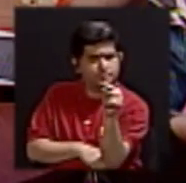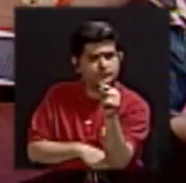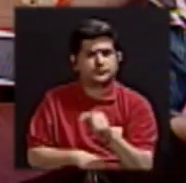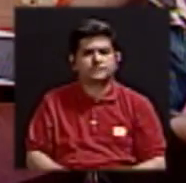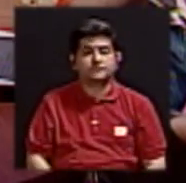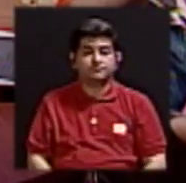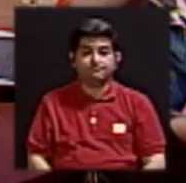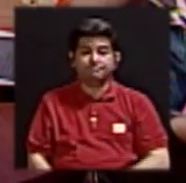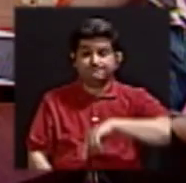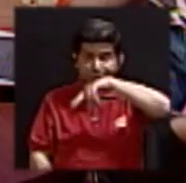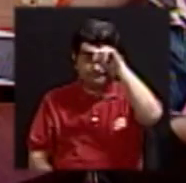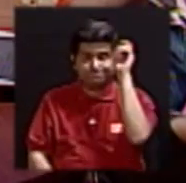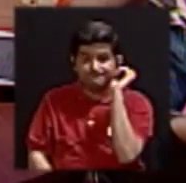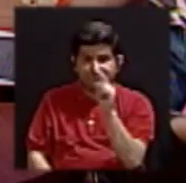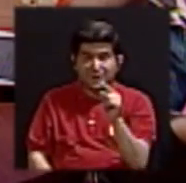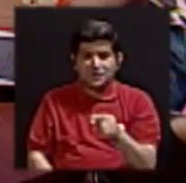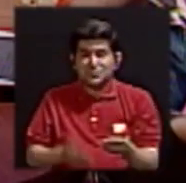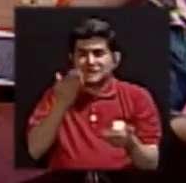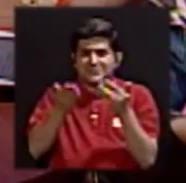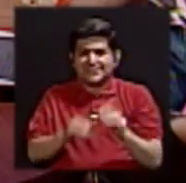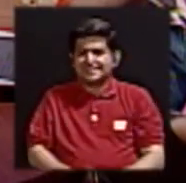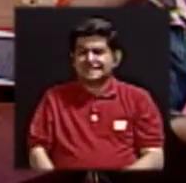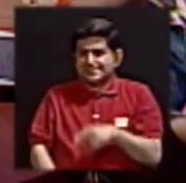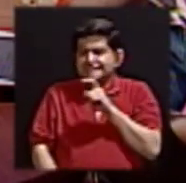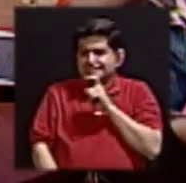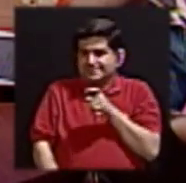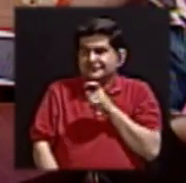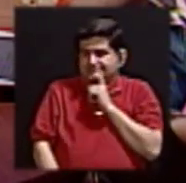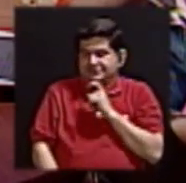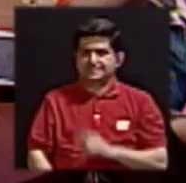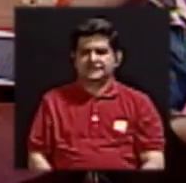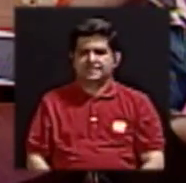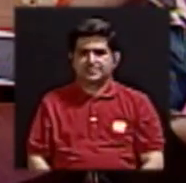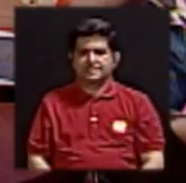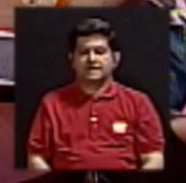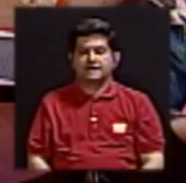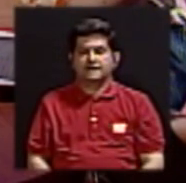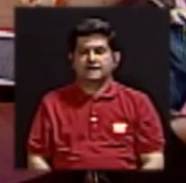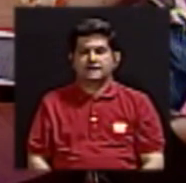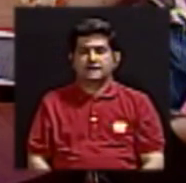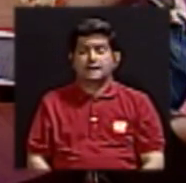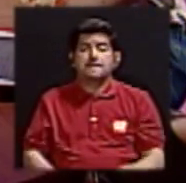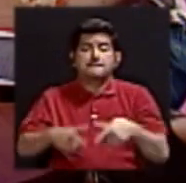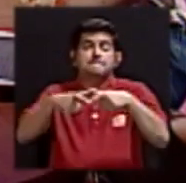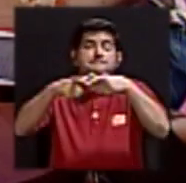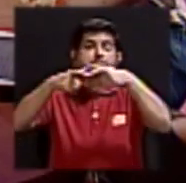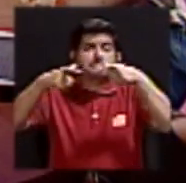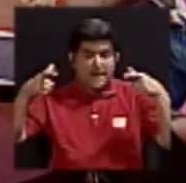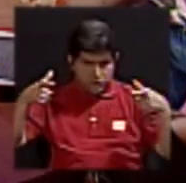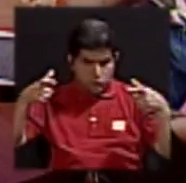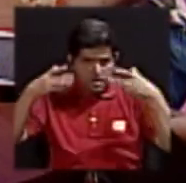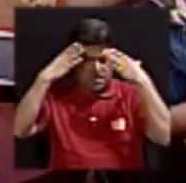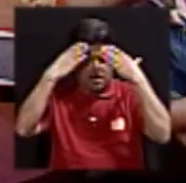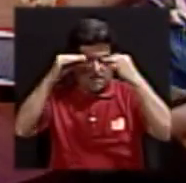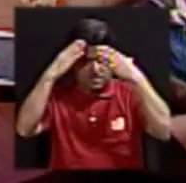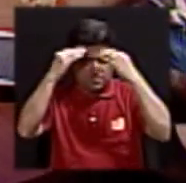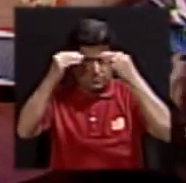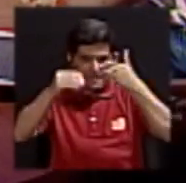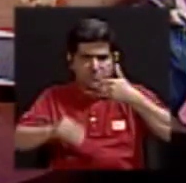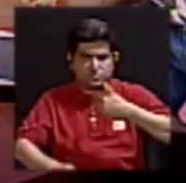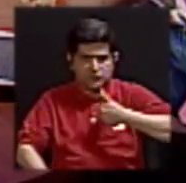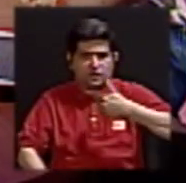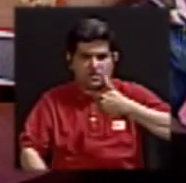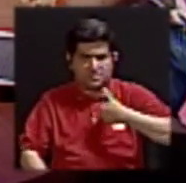Esa es una pregunta capciosa, por decirlo así, en el sentido de que la mayoría de la información que se